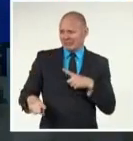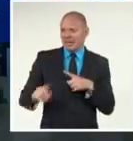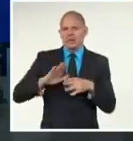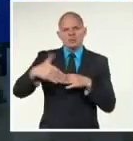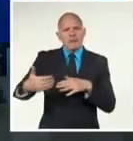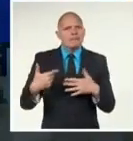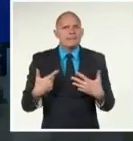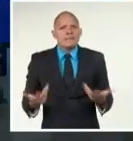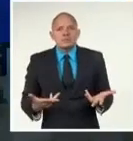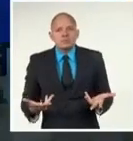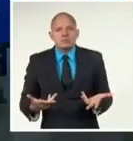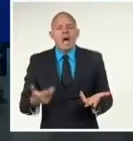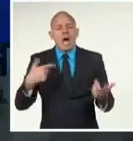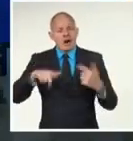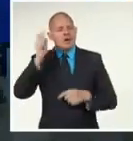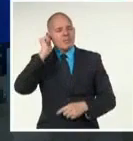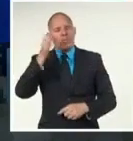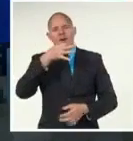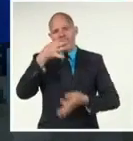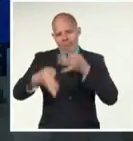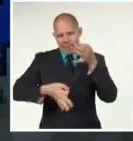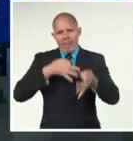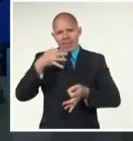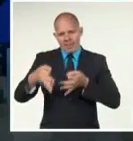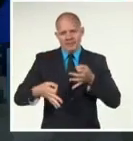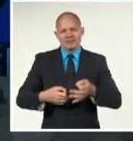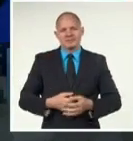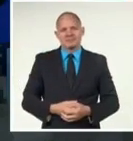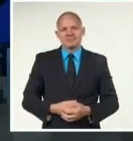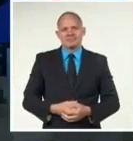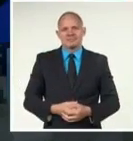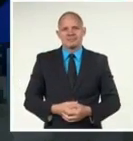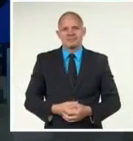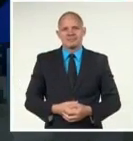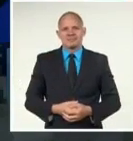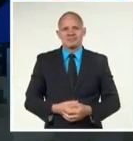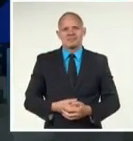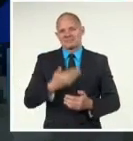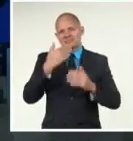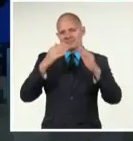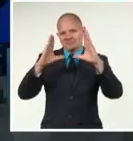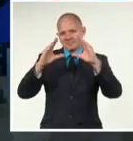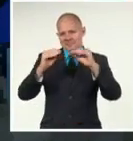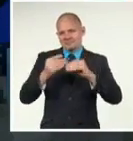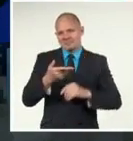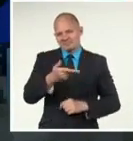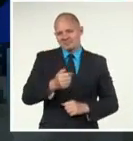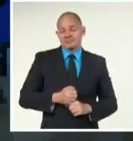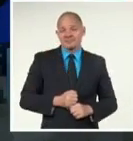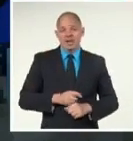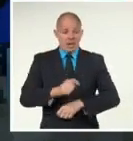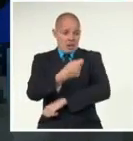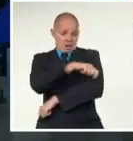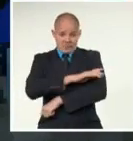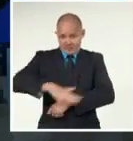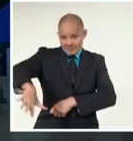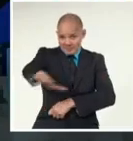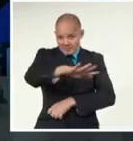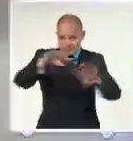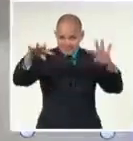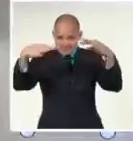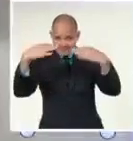Ya se encuentra con nosotros en el estudio de la periodista Diana Valido, con el análisis. Diana. Muy buenas noches para ti, Froilán, y también para toda nuestra